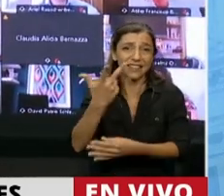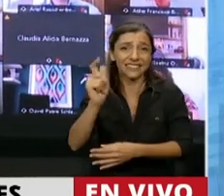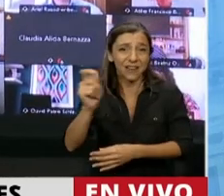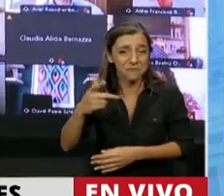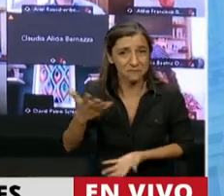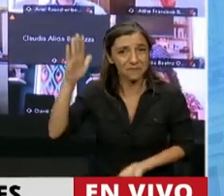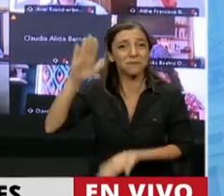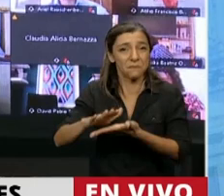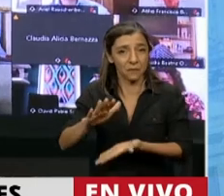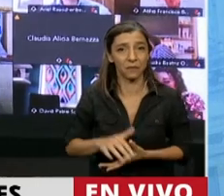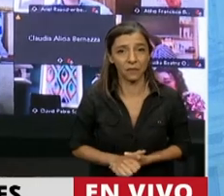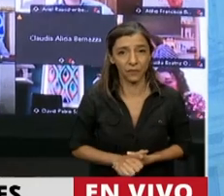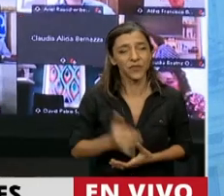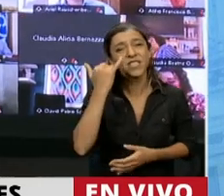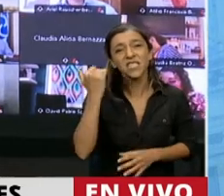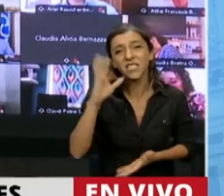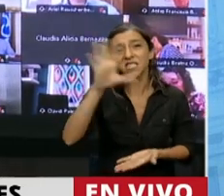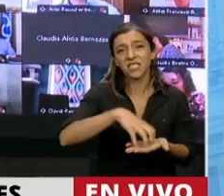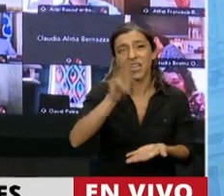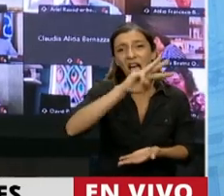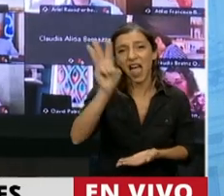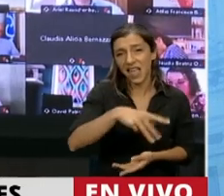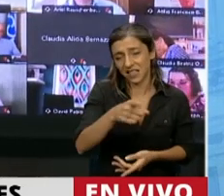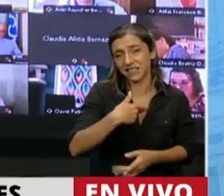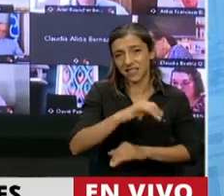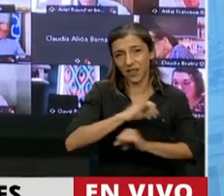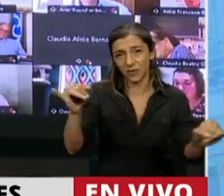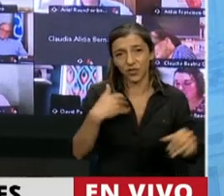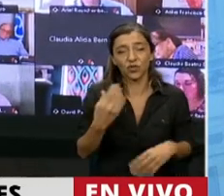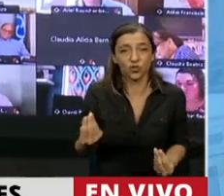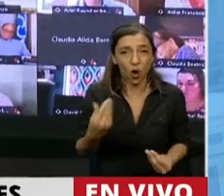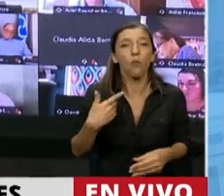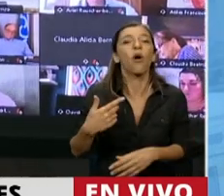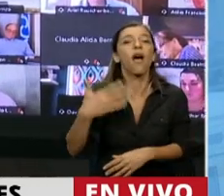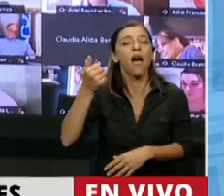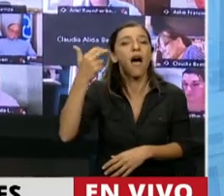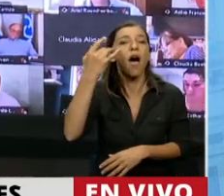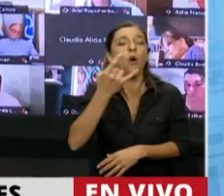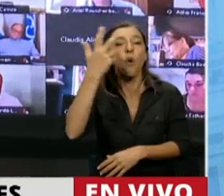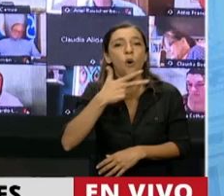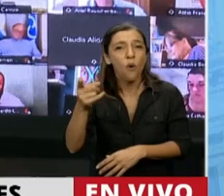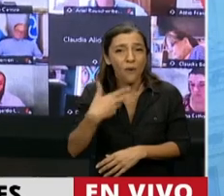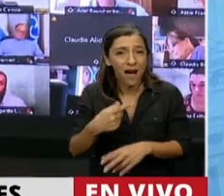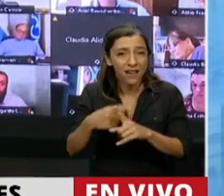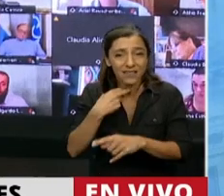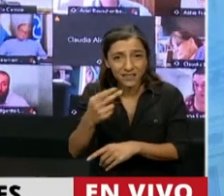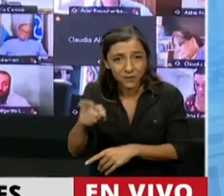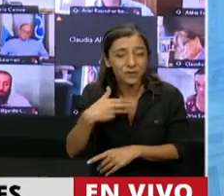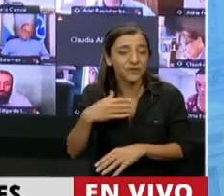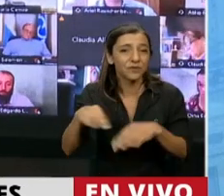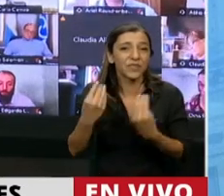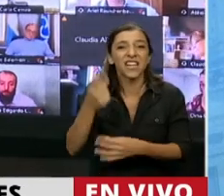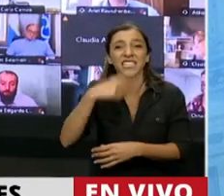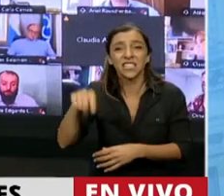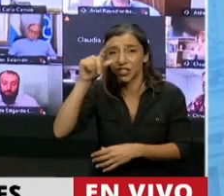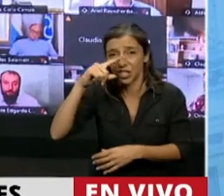aumento vergonzoso, aparte del 5%, que por ejemplo en la UAH fueron 177 pesos en el mes de diciembre, 177 pesos,